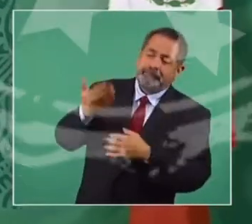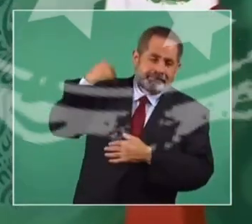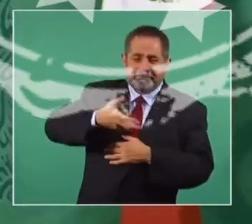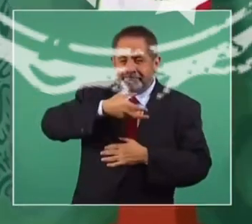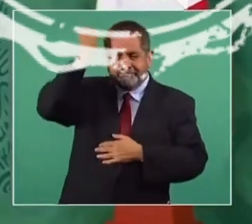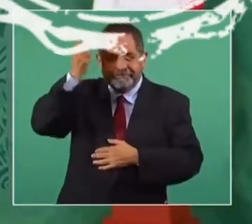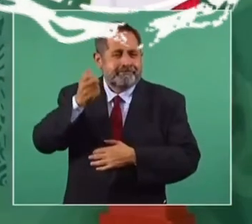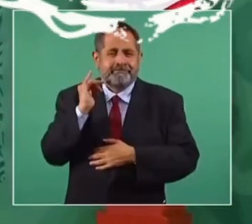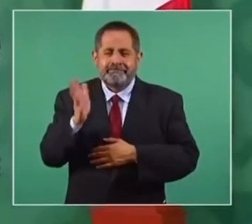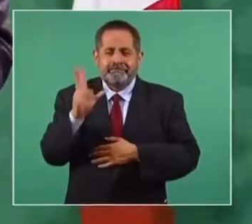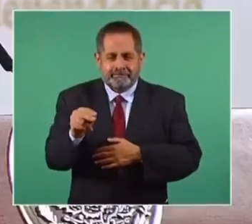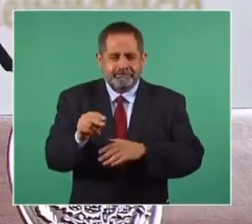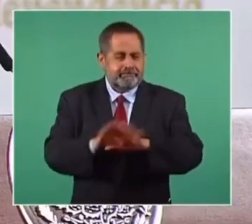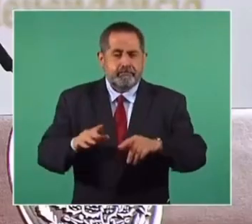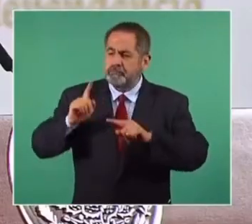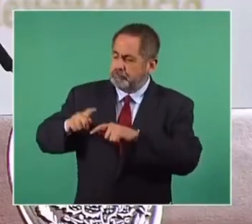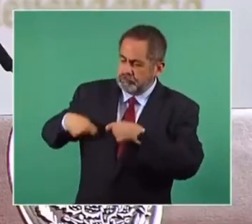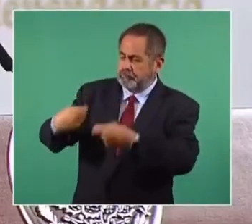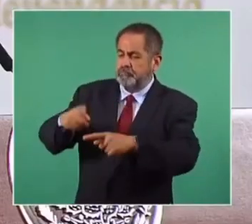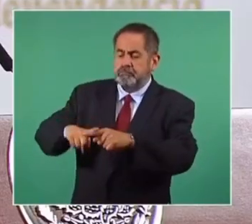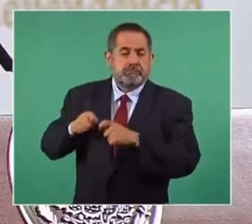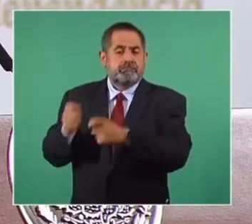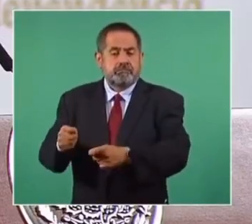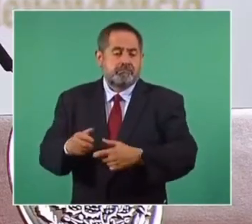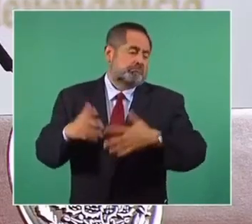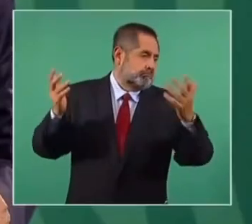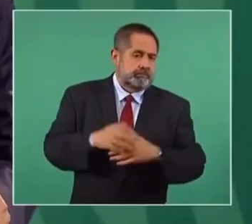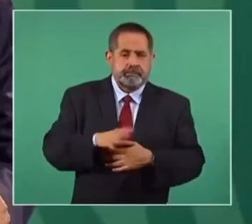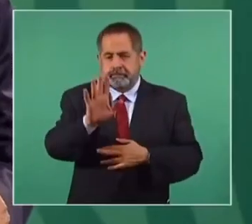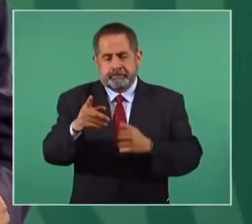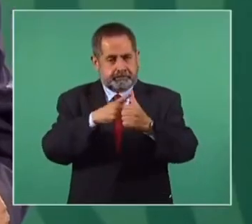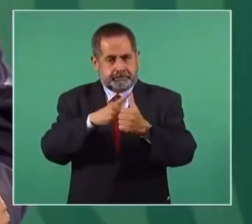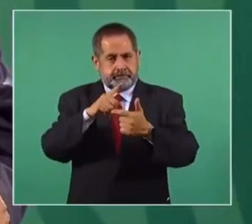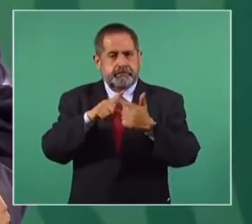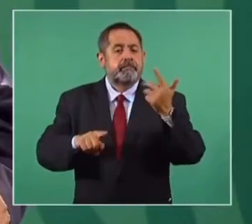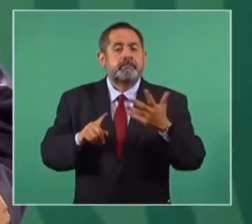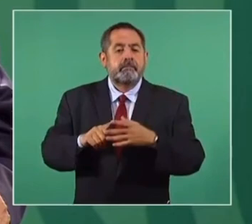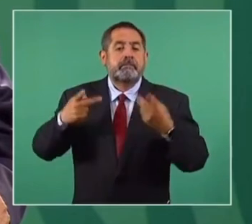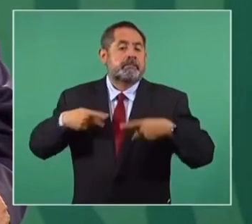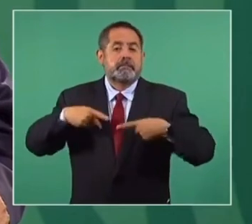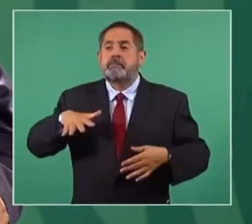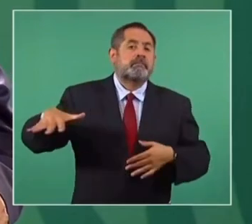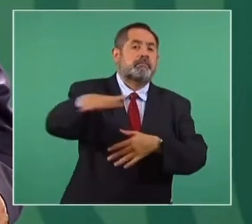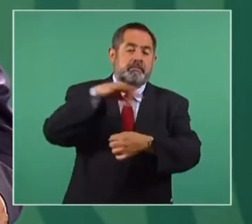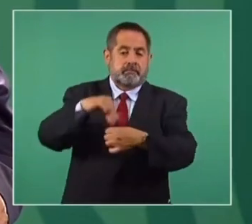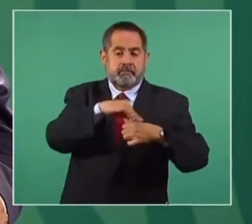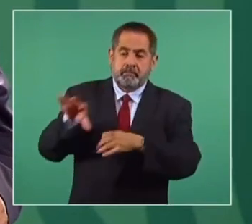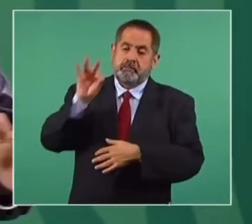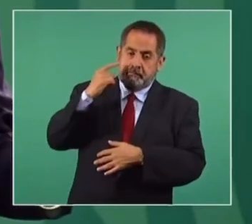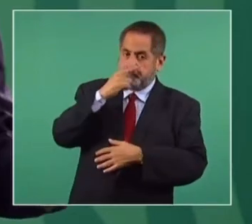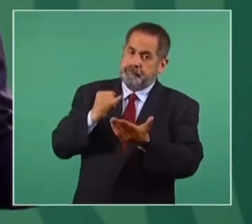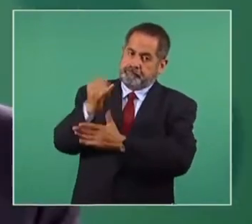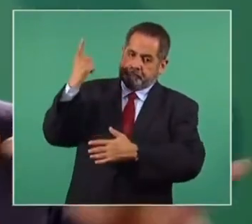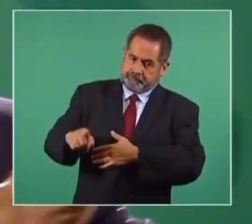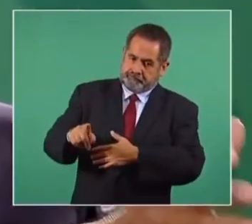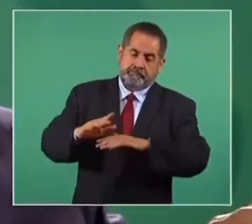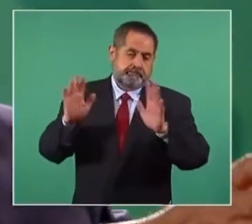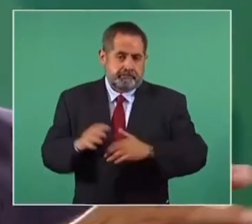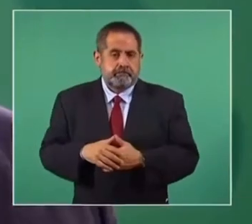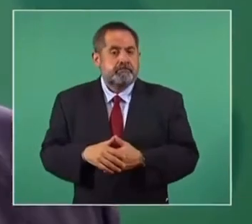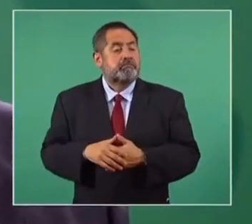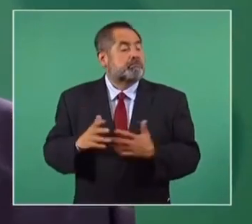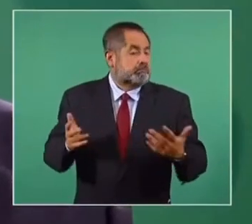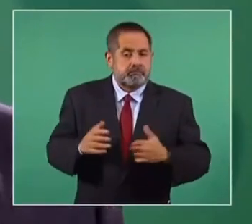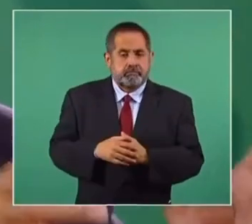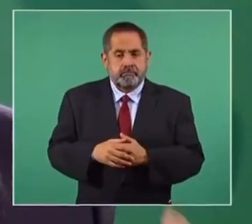¿Quiénes pueden sustituirme? Bueno, pues primero hay que tomar en cuenta que va a ser el pueblo el que va a decidir. Apúntele bien. Ahora, del